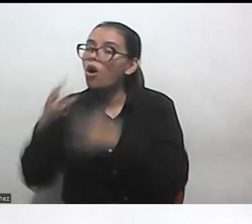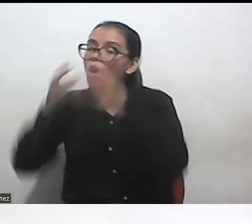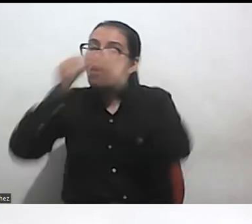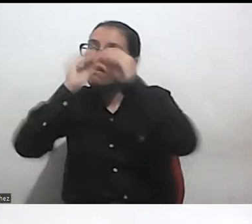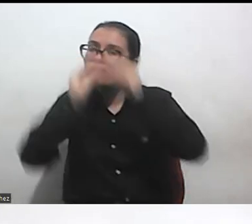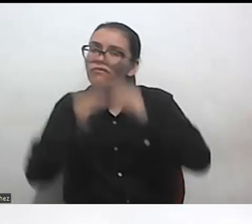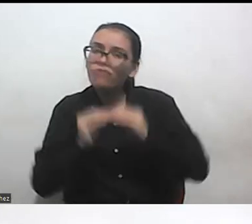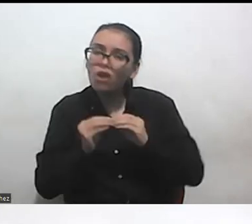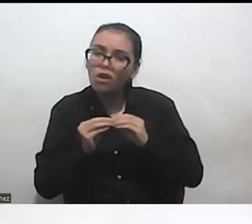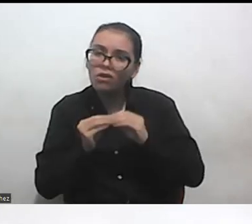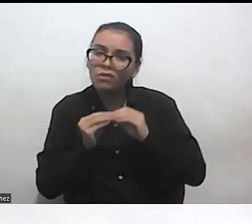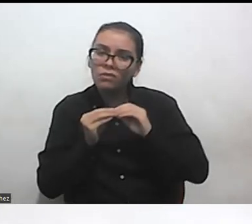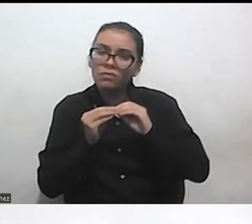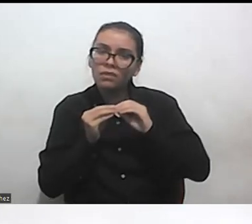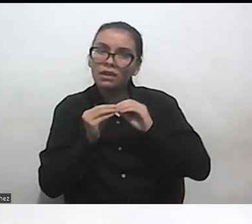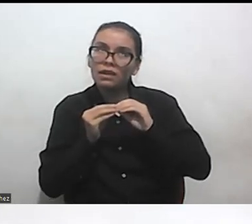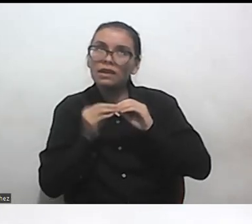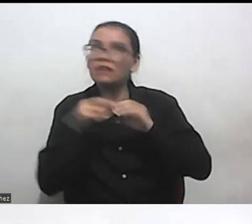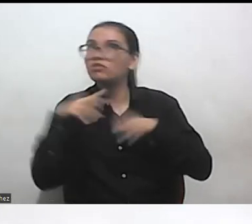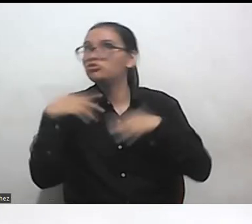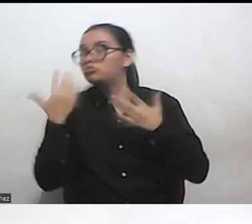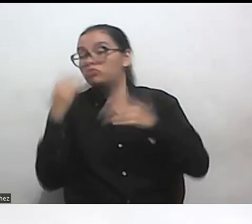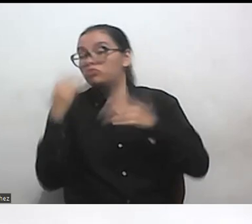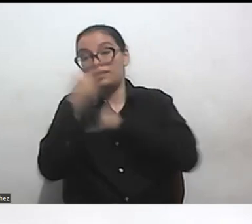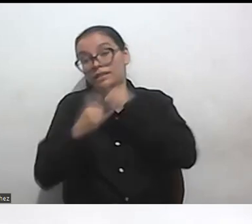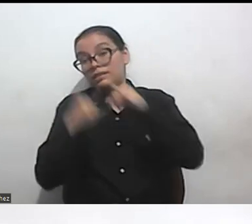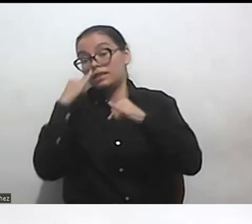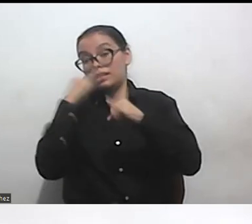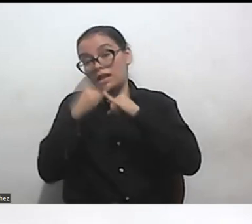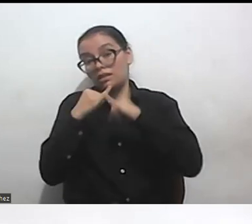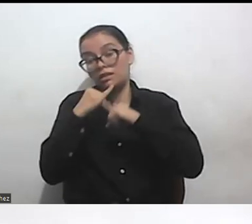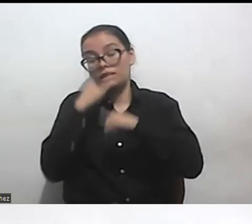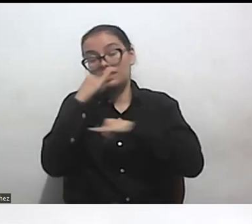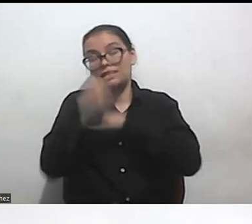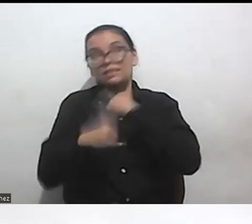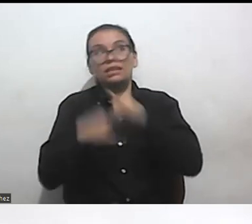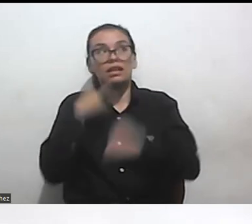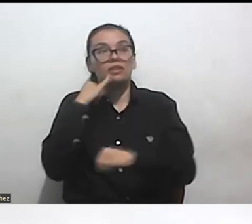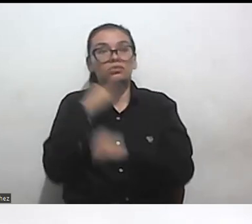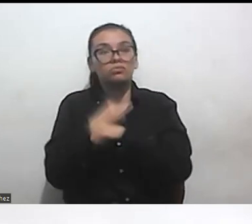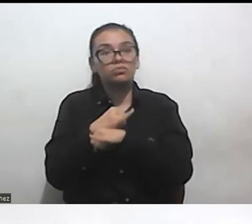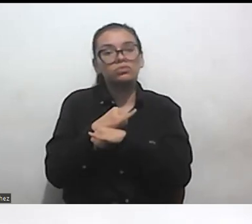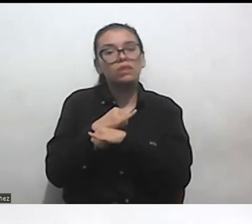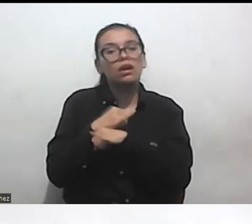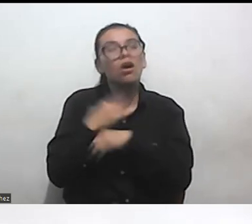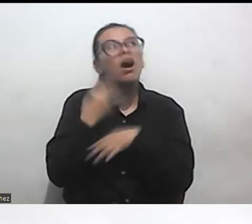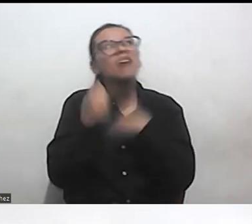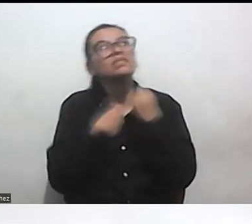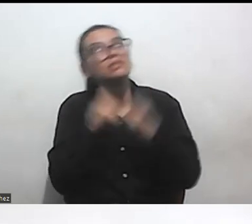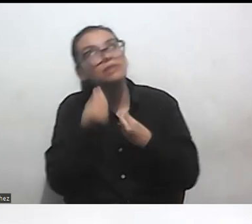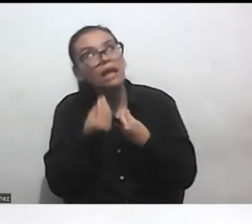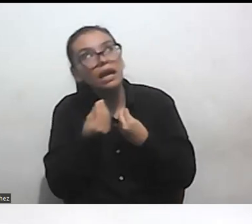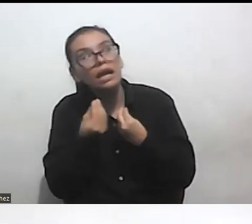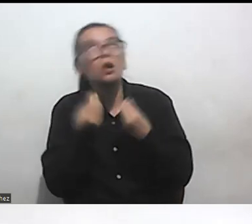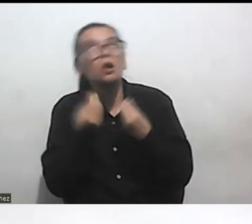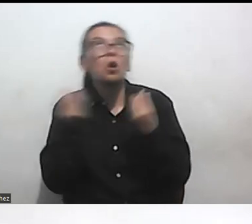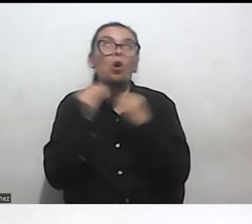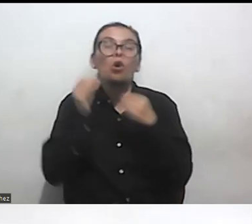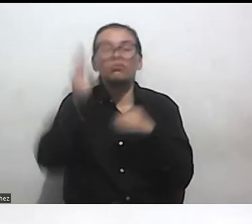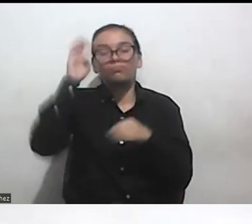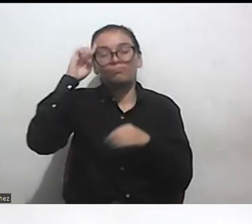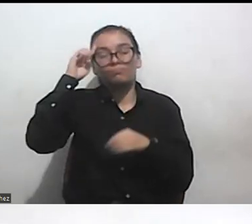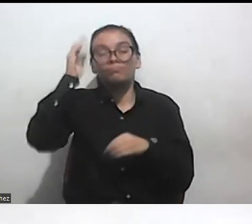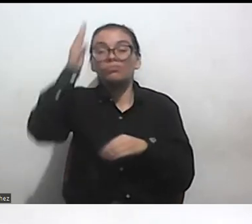modo internacional se puede hacer o proyectar o buscar a alguien